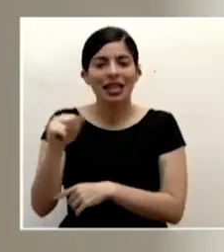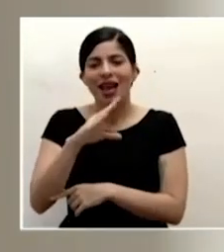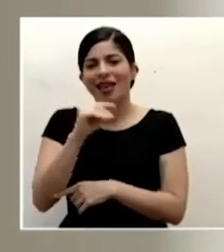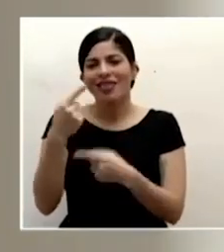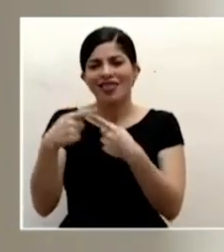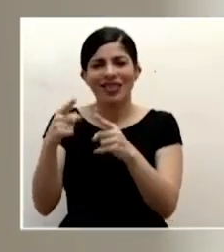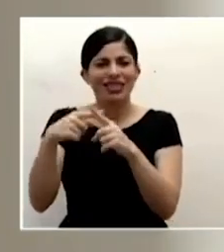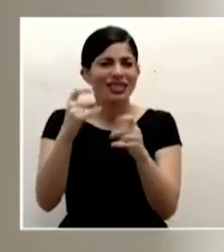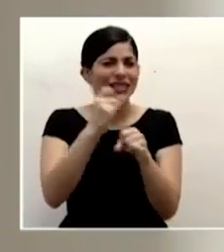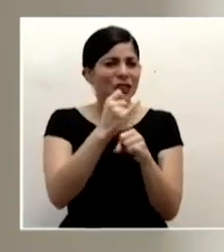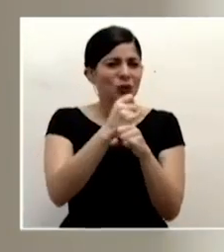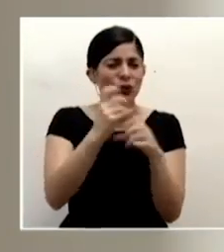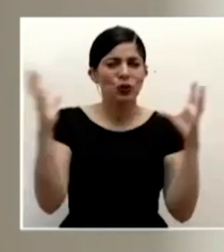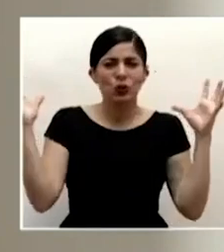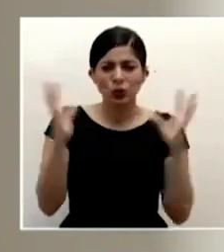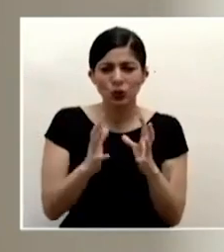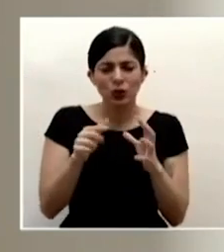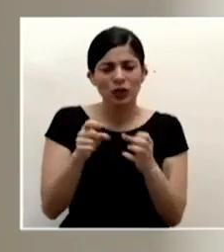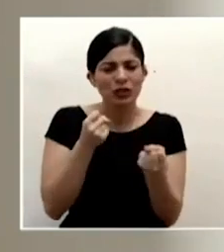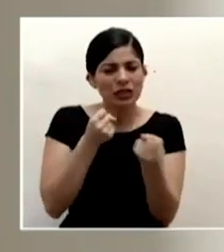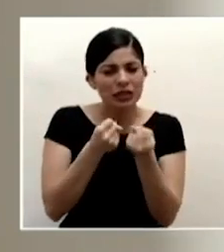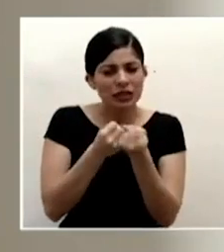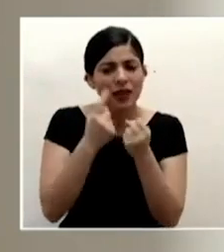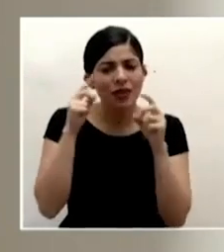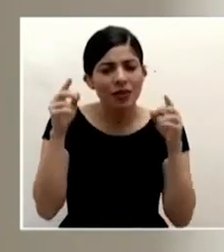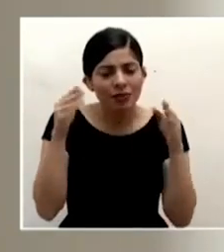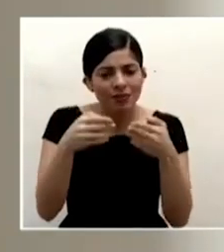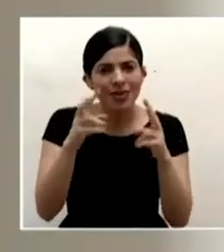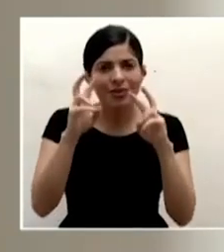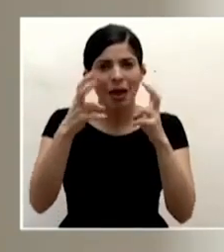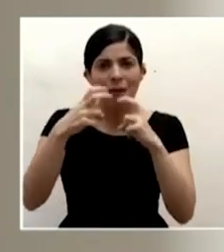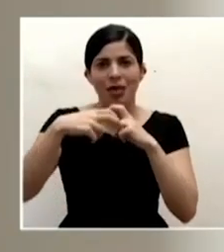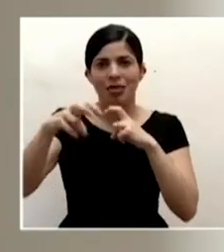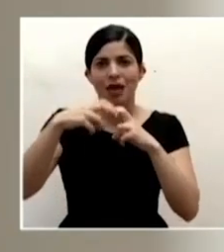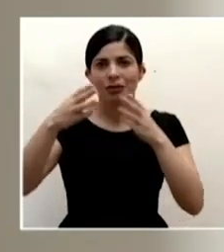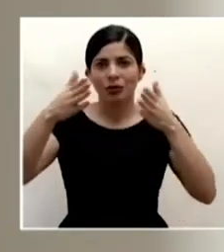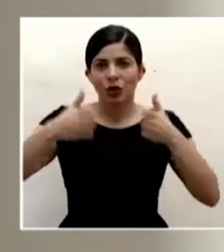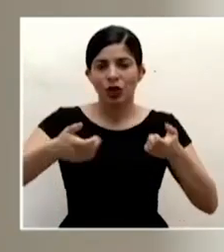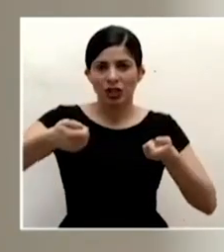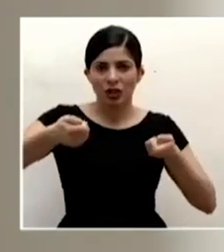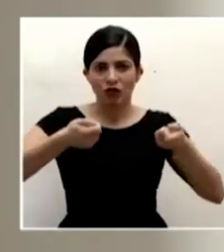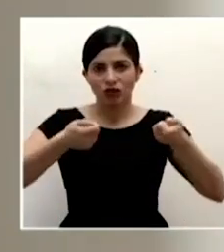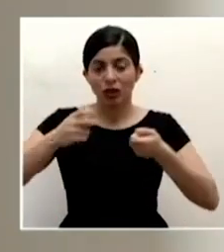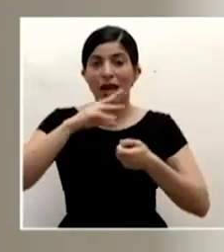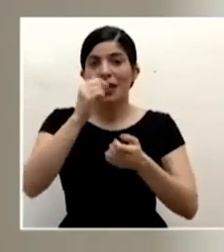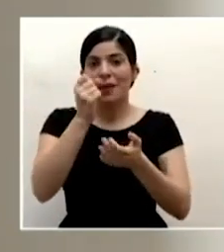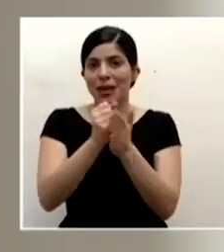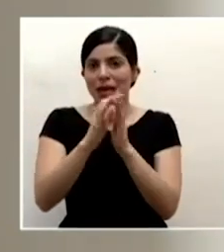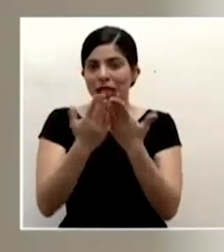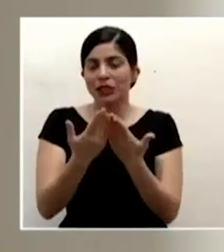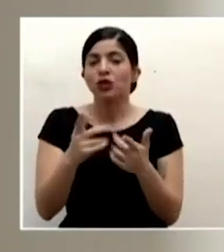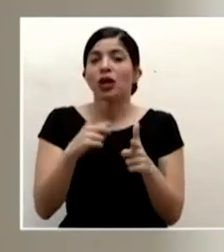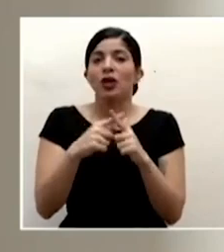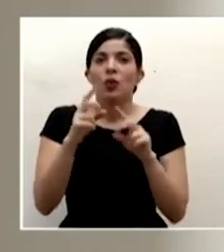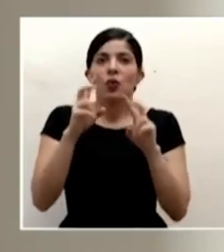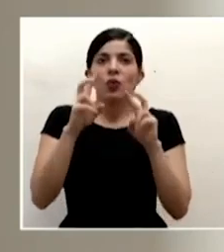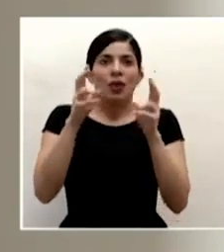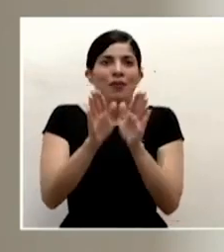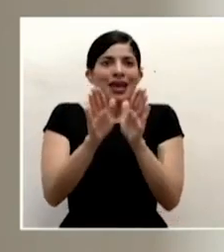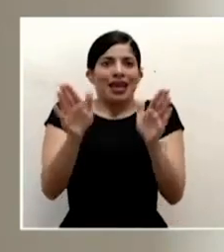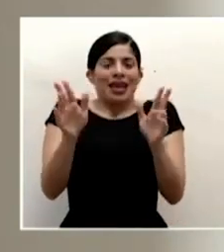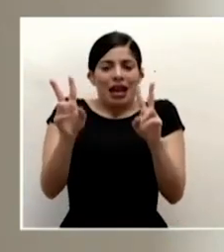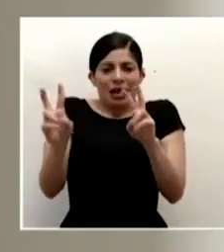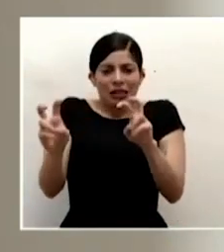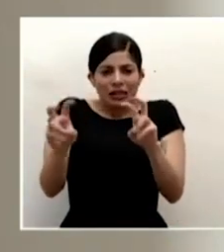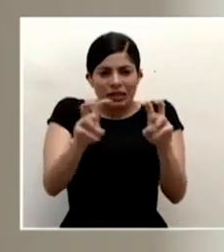diferentes instancias que tienen que ver con el asunto de transportistas y el tema también eventualmente migratorio así que es un manejo integral que le estamos dando